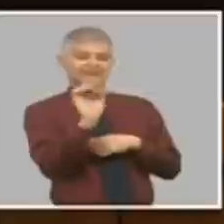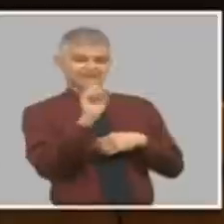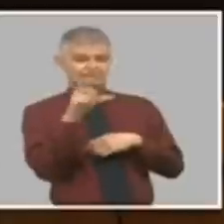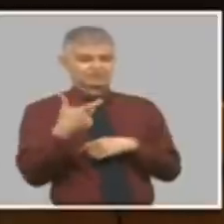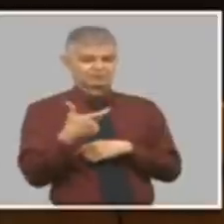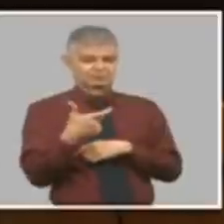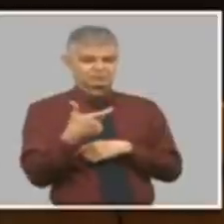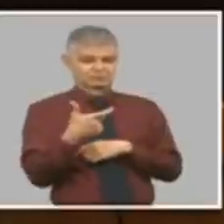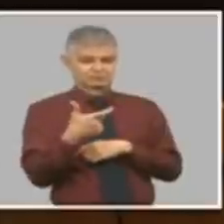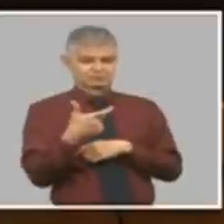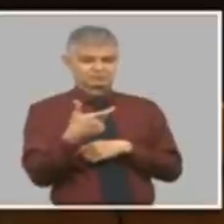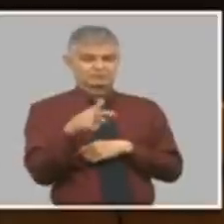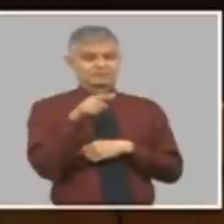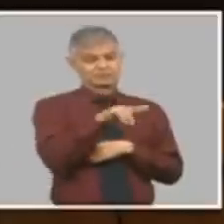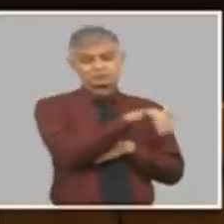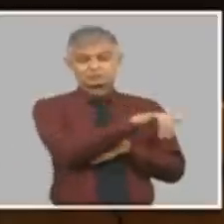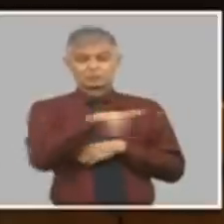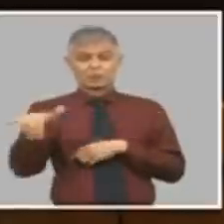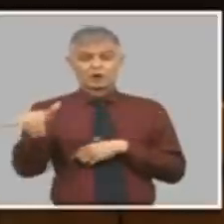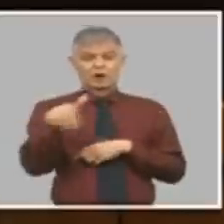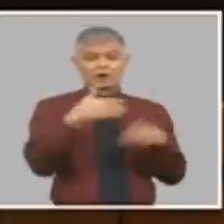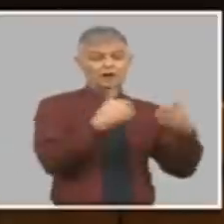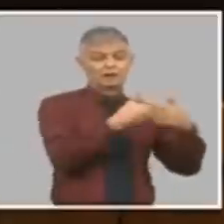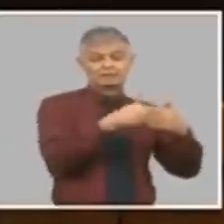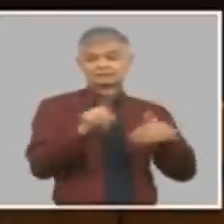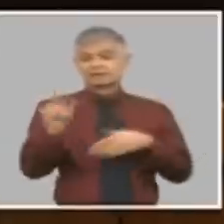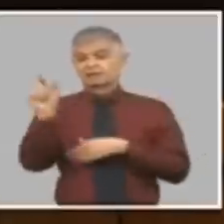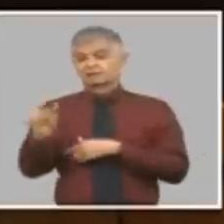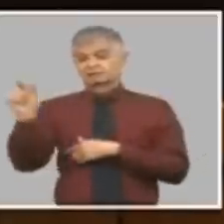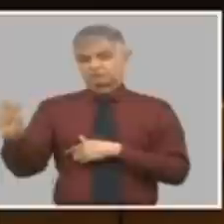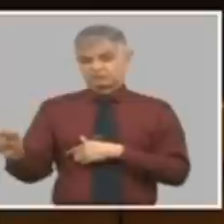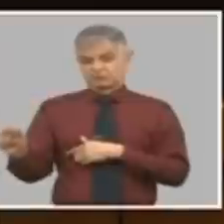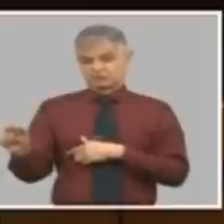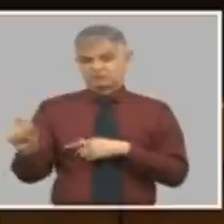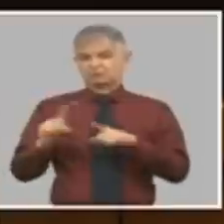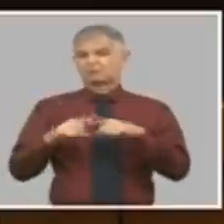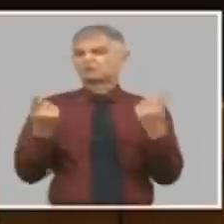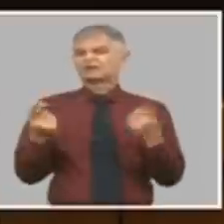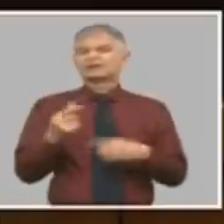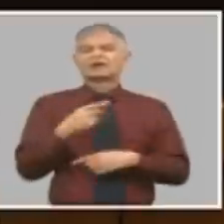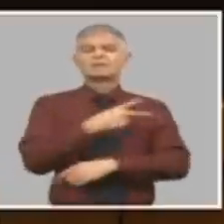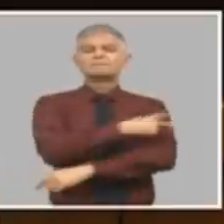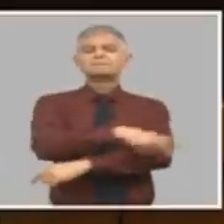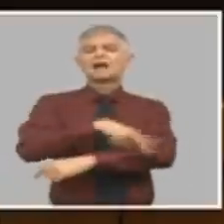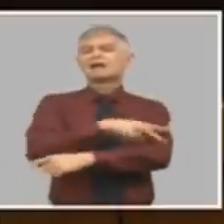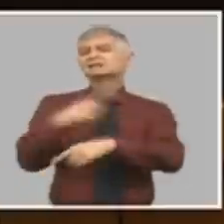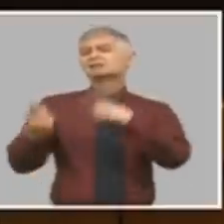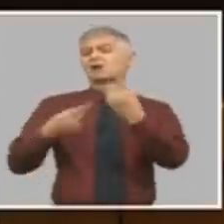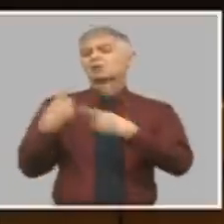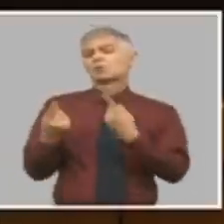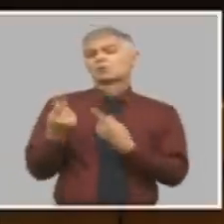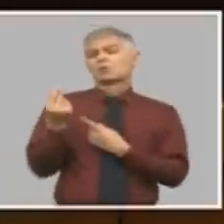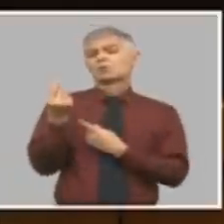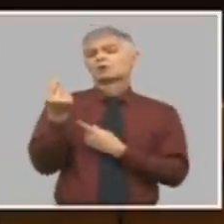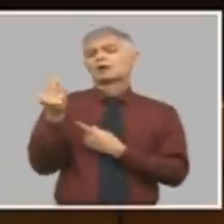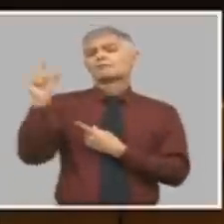de precio relativo ahora ¿por qué los países devaluan? sí por favor